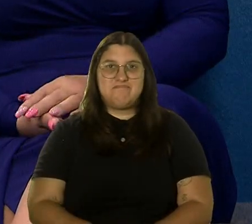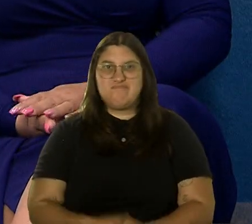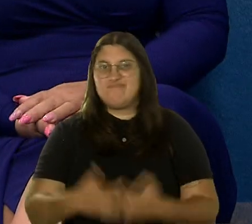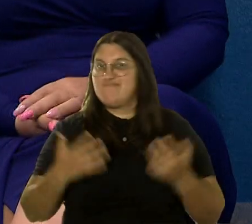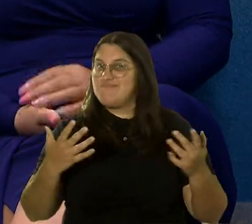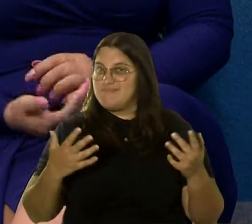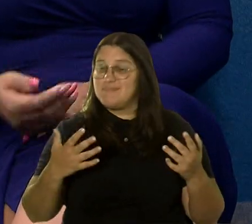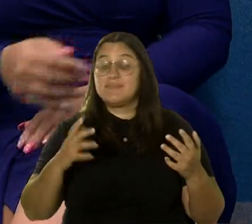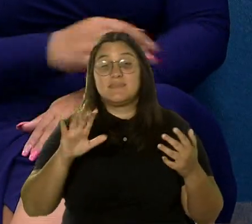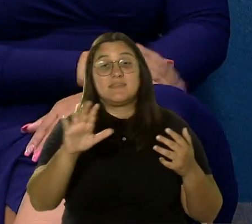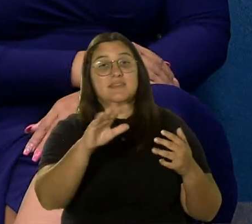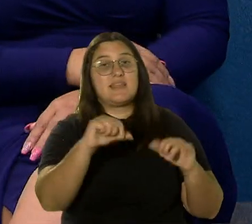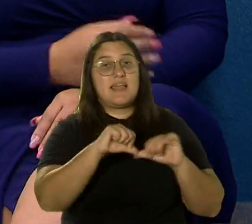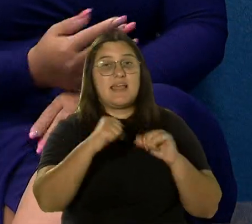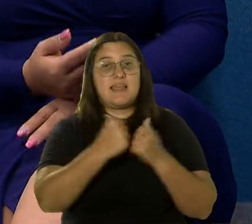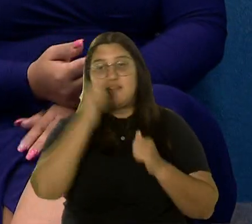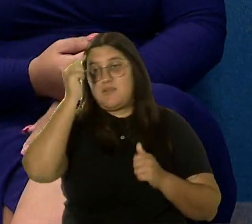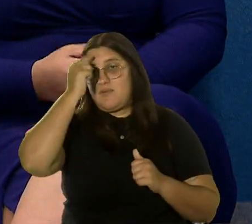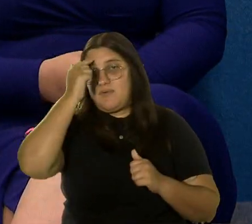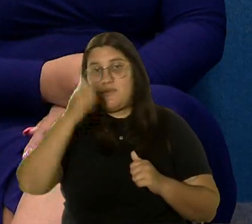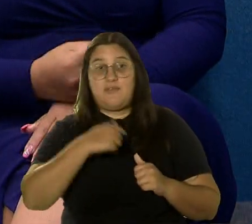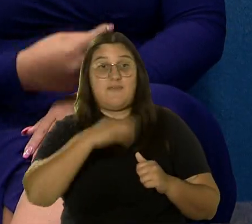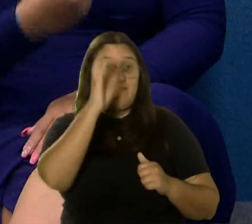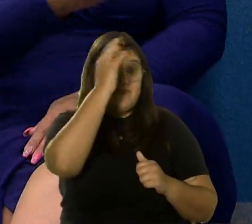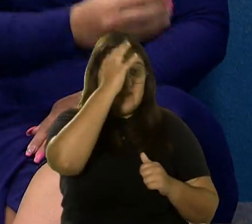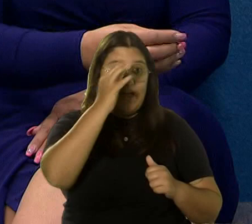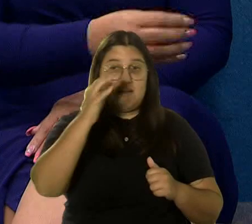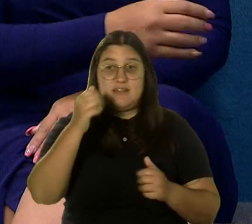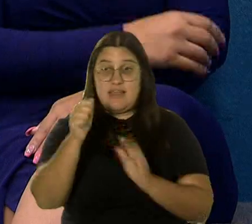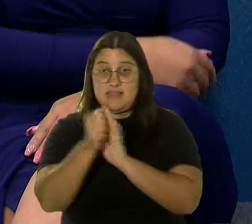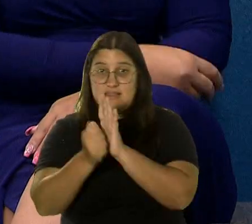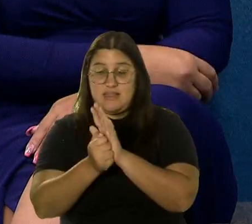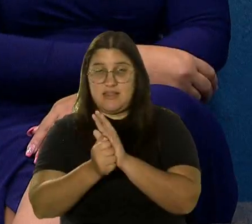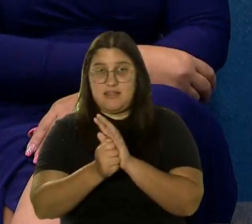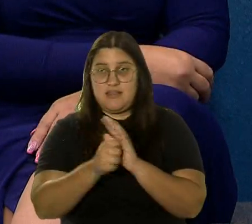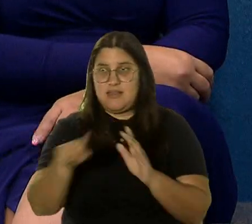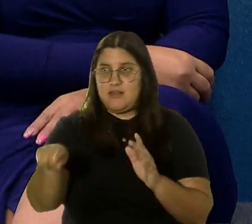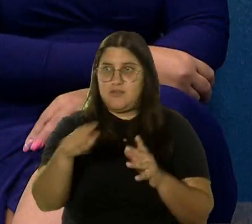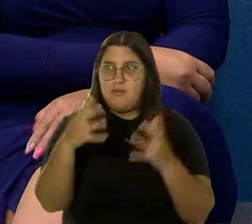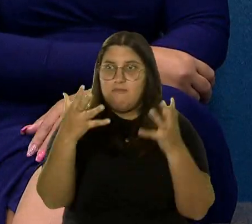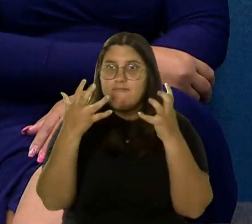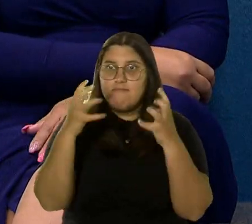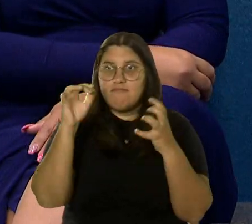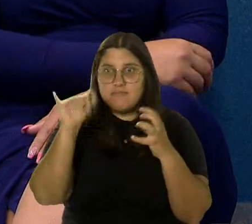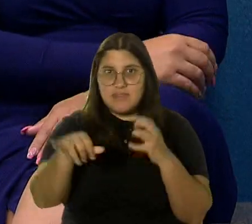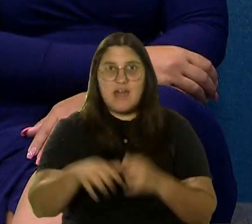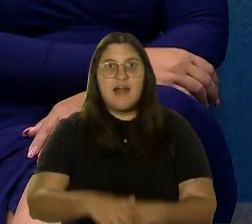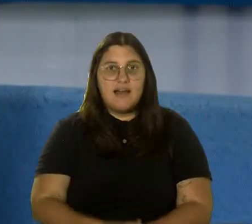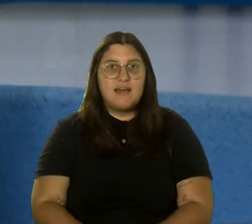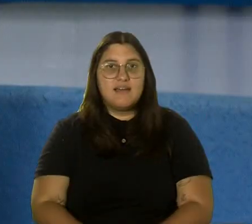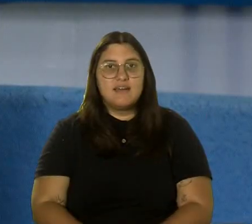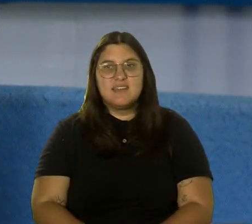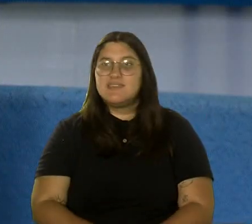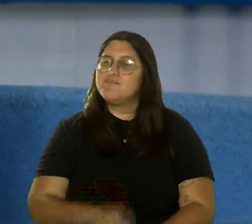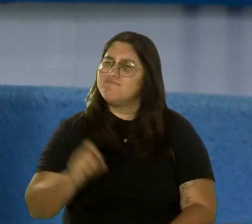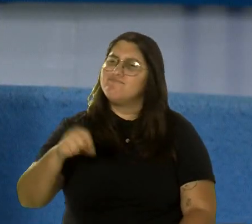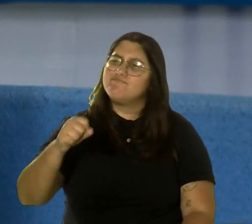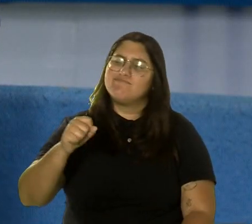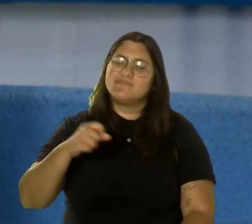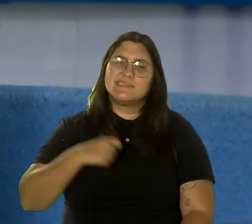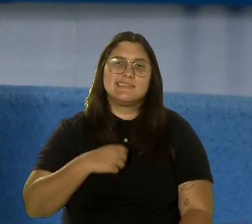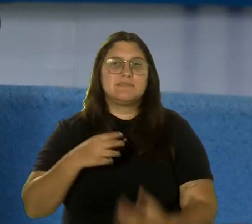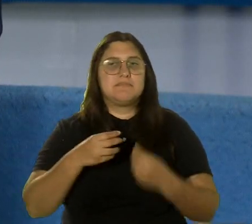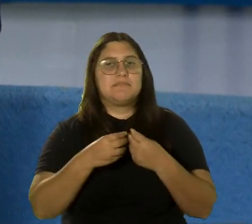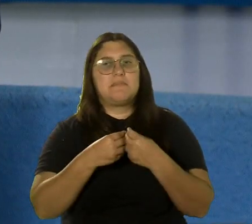estas agencias de gobierno, tanto federal como estatal, buscan eso en específico. Sí, aquí es perderle el miedo y